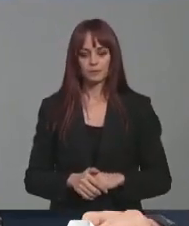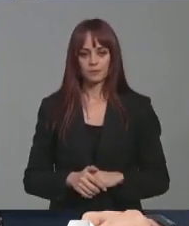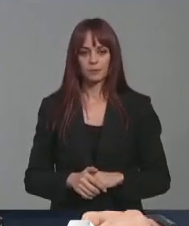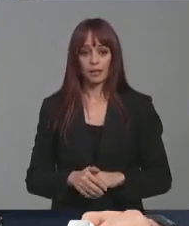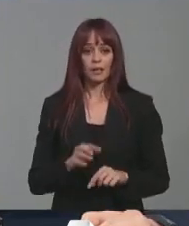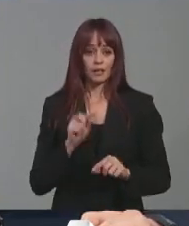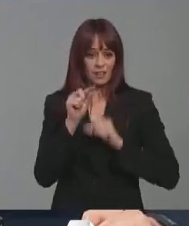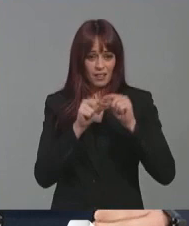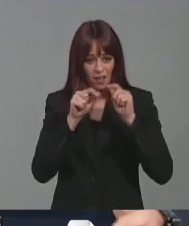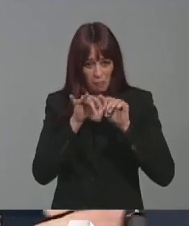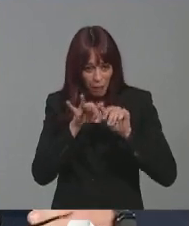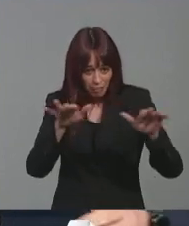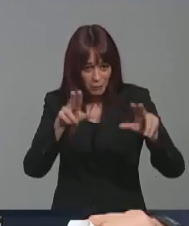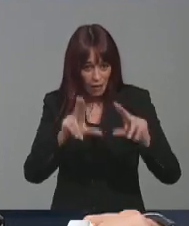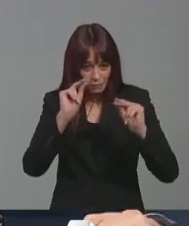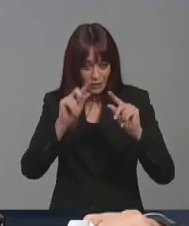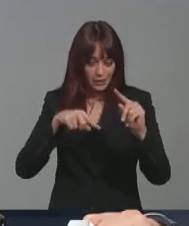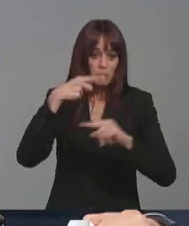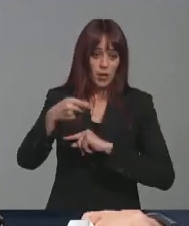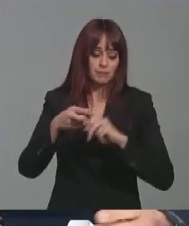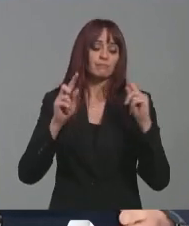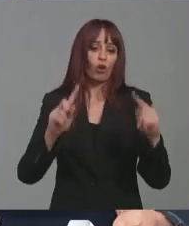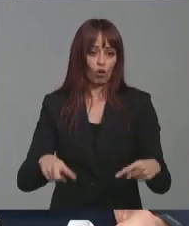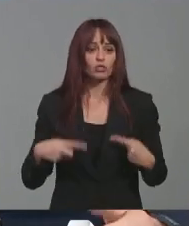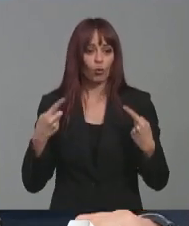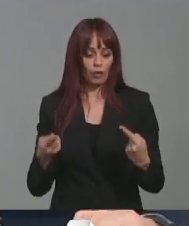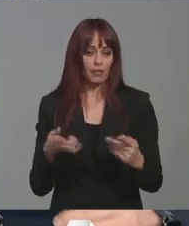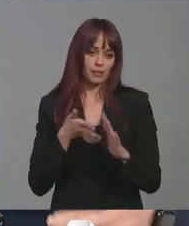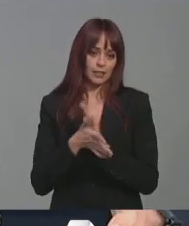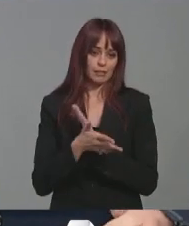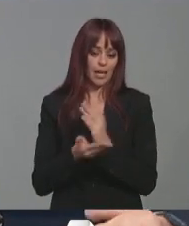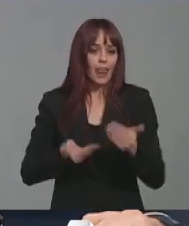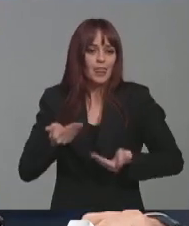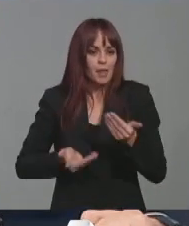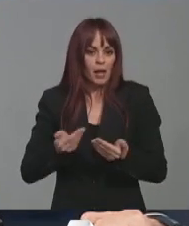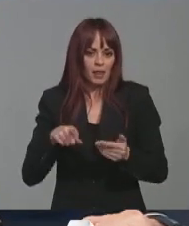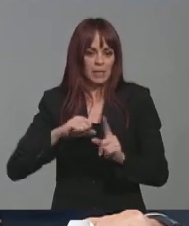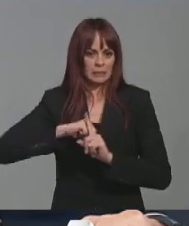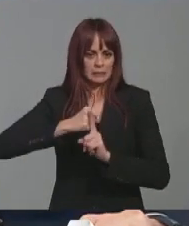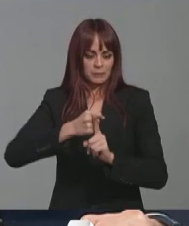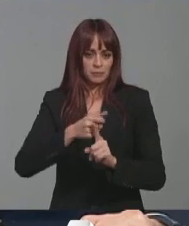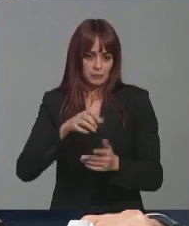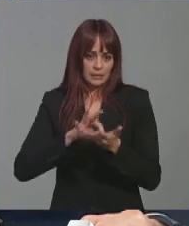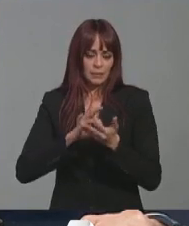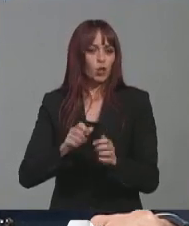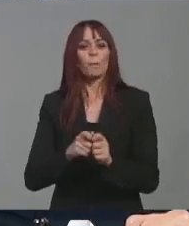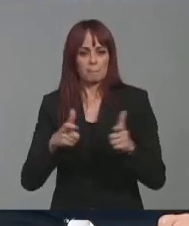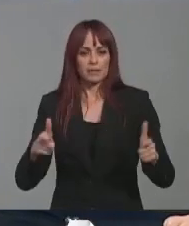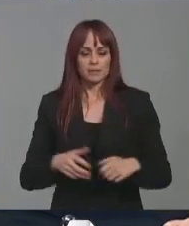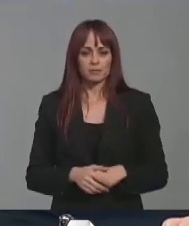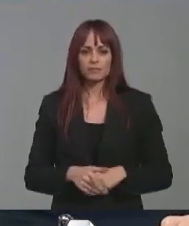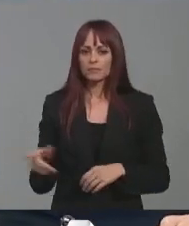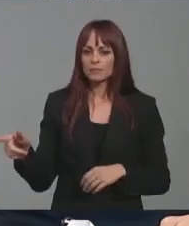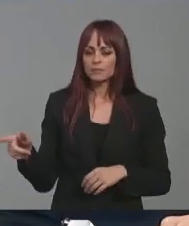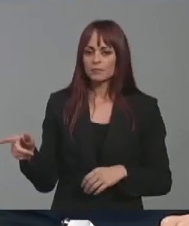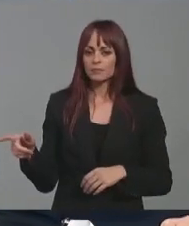de la pandemia que hemos venido sufriendo y que ha hecho que aumente la demanda y por tanto la presión asistencial de nuestros servicios. Me imagino que ese refuerzo